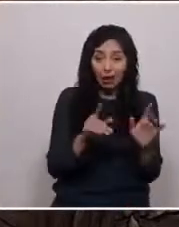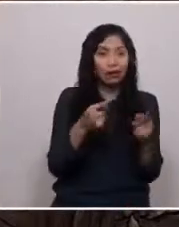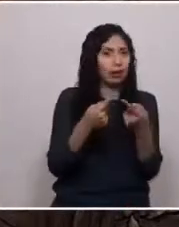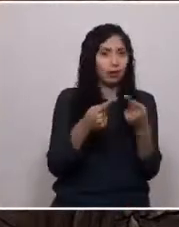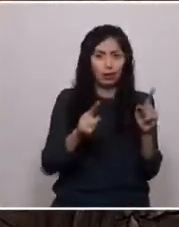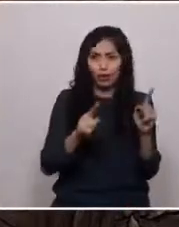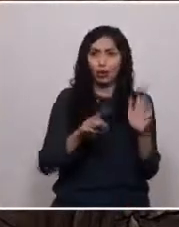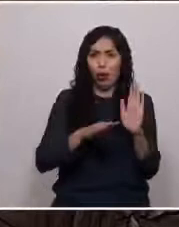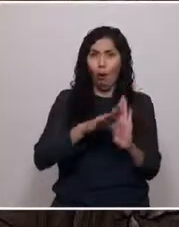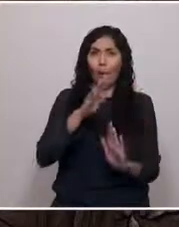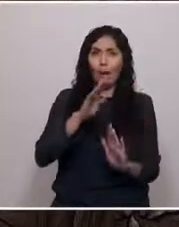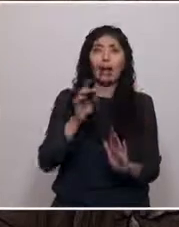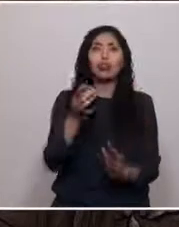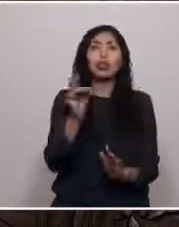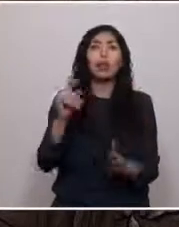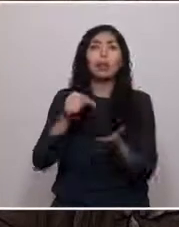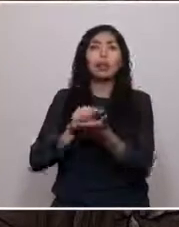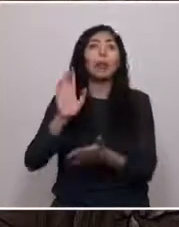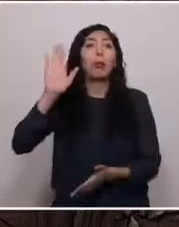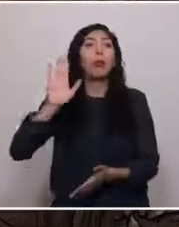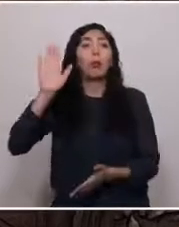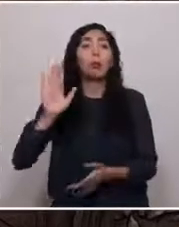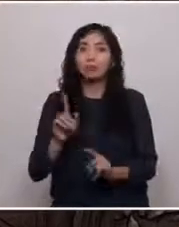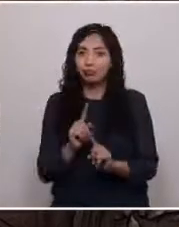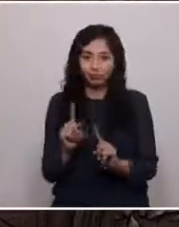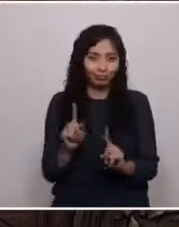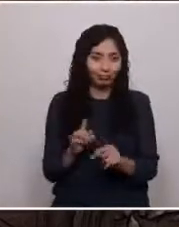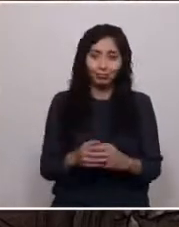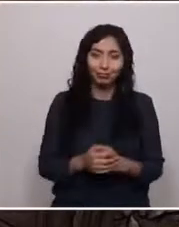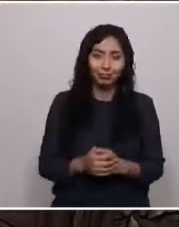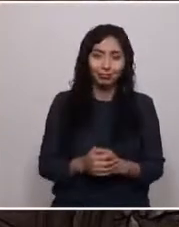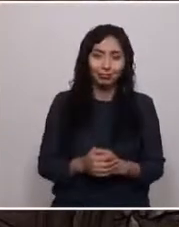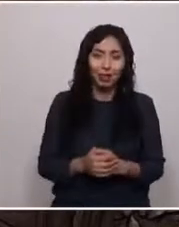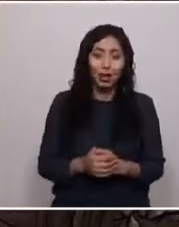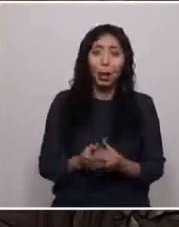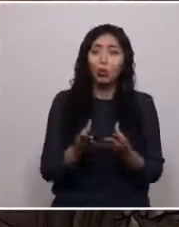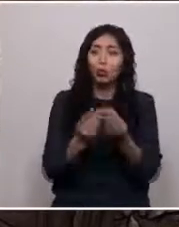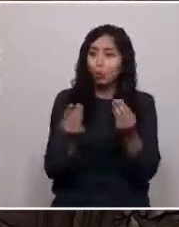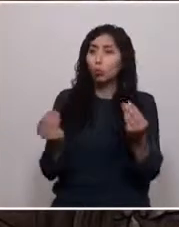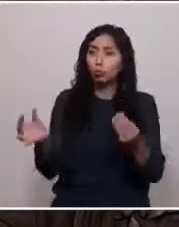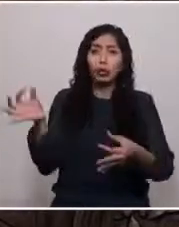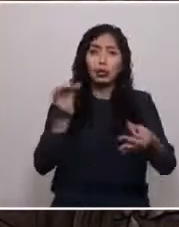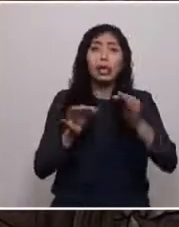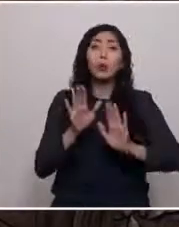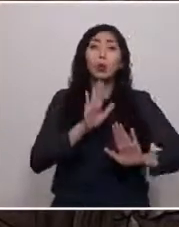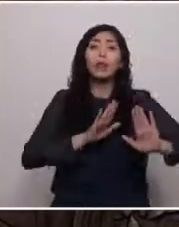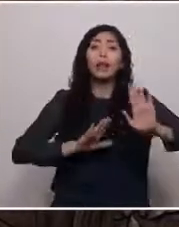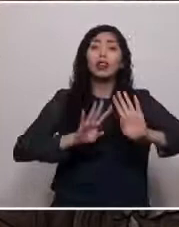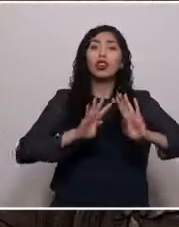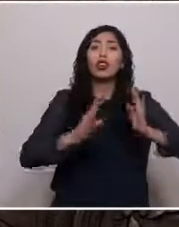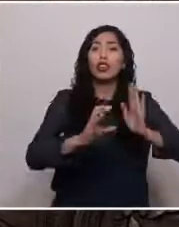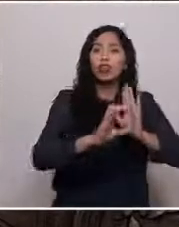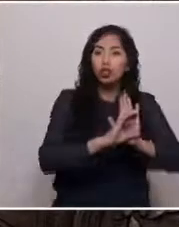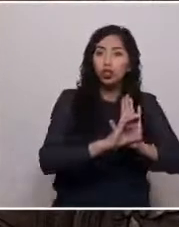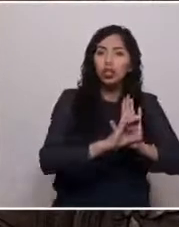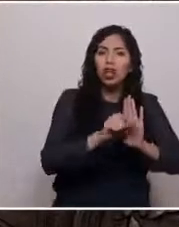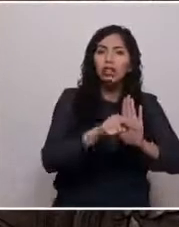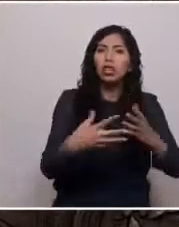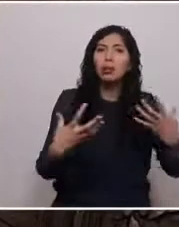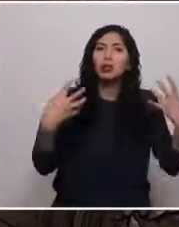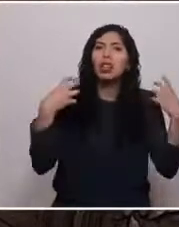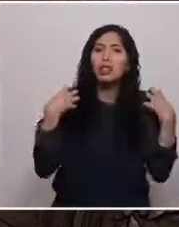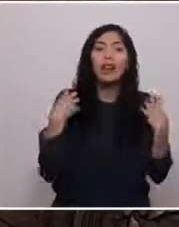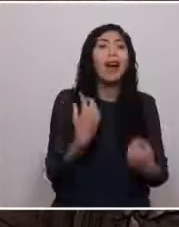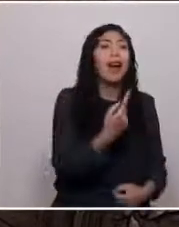numérico. Mucho se ha hablado de cuidar la convención, y eso es tarea de cada uno de los que estamos acá.